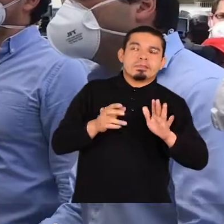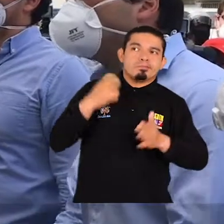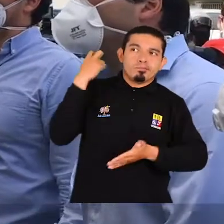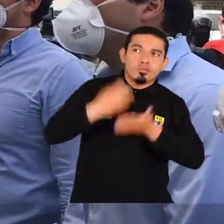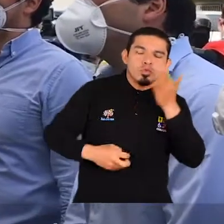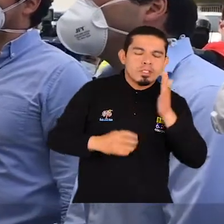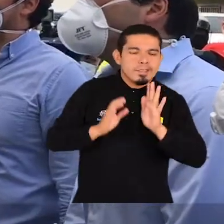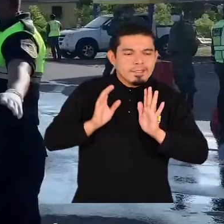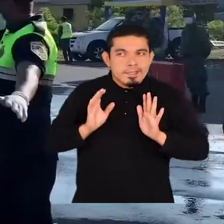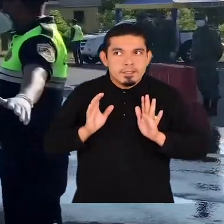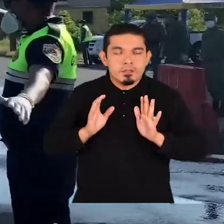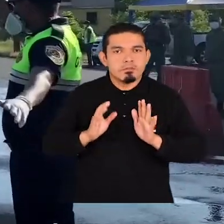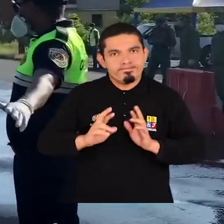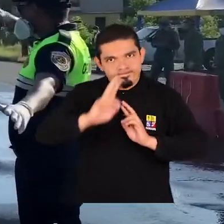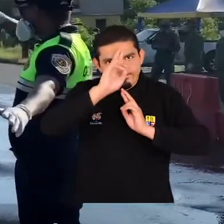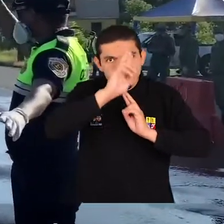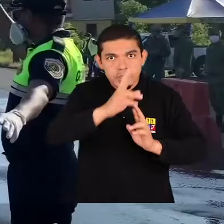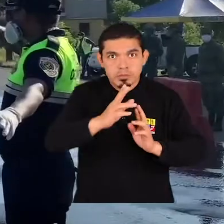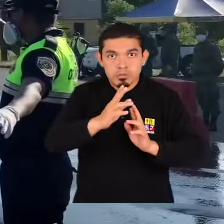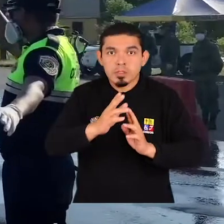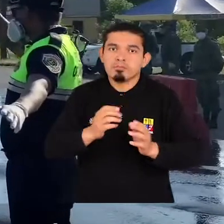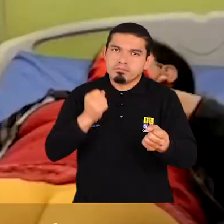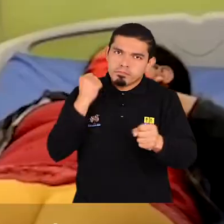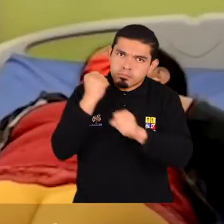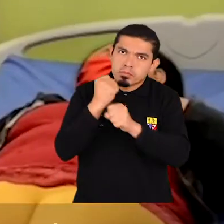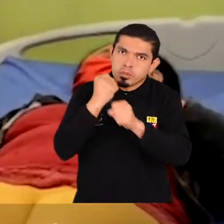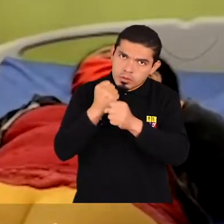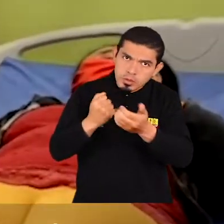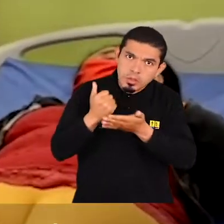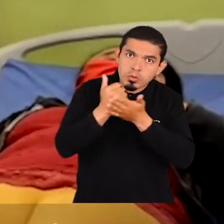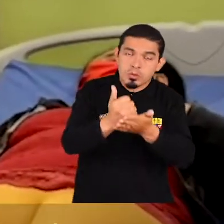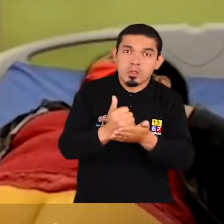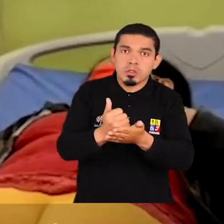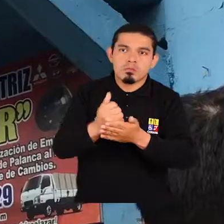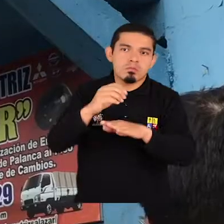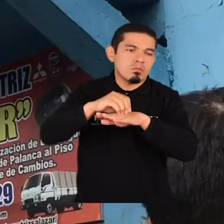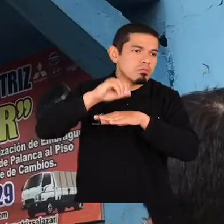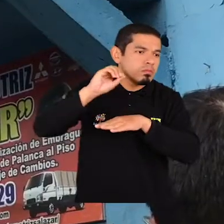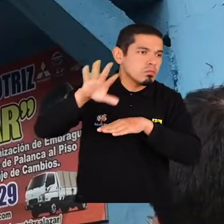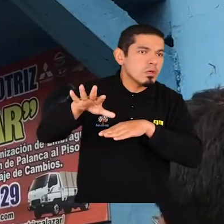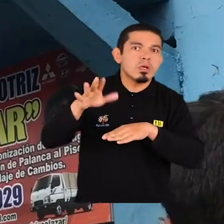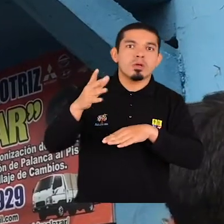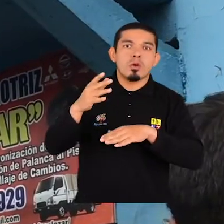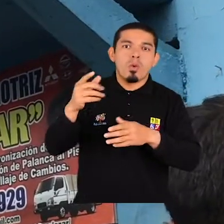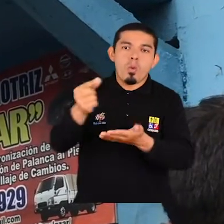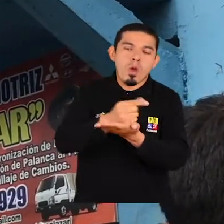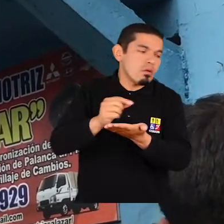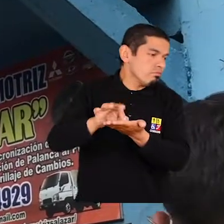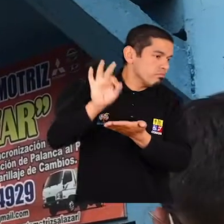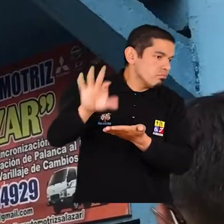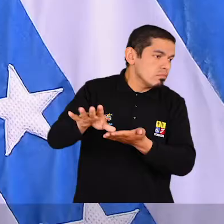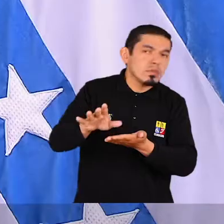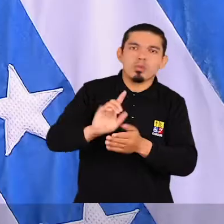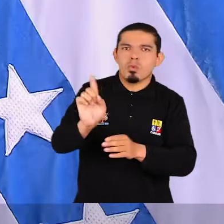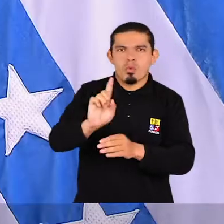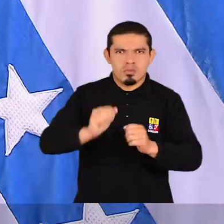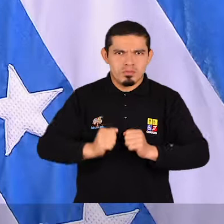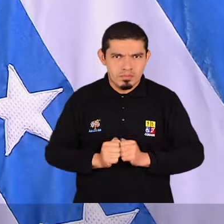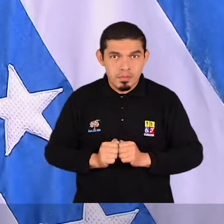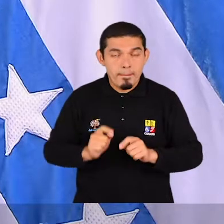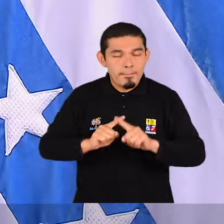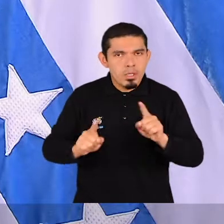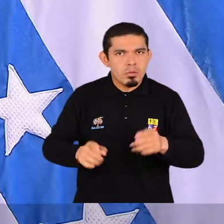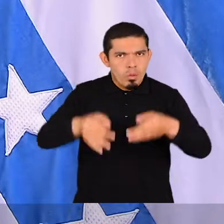Por su bienestar seguimos trabajando. No nos hemos olvidado de nadie, y menos de Guayas. Pero por favor seamos